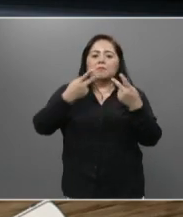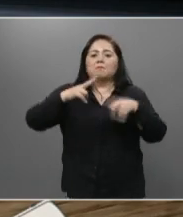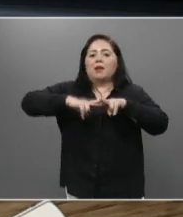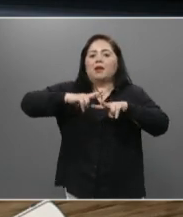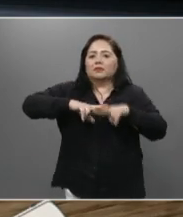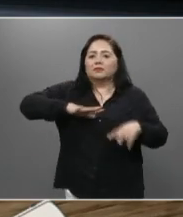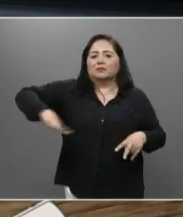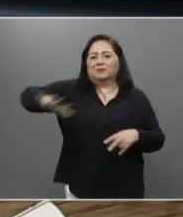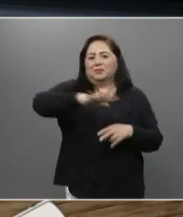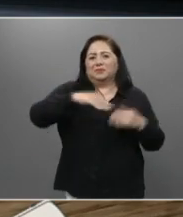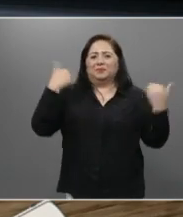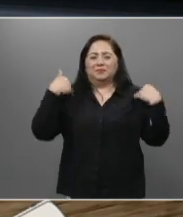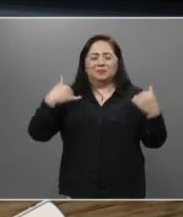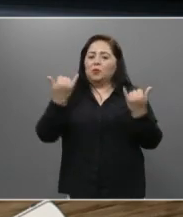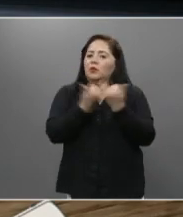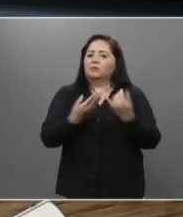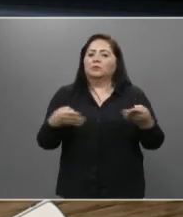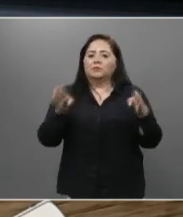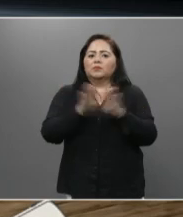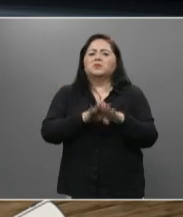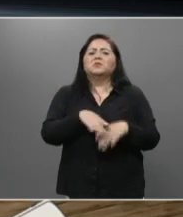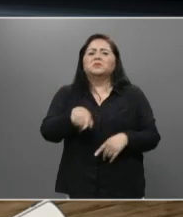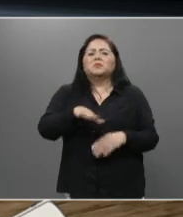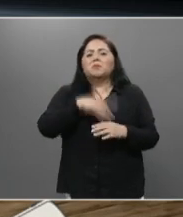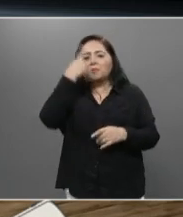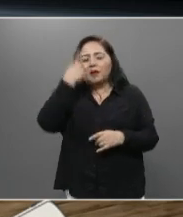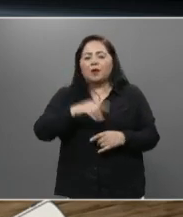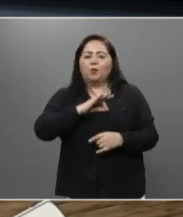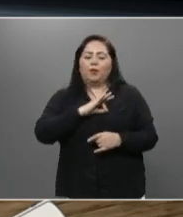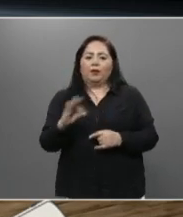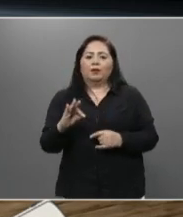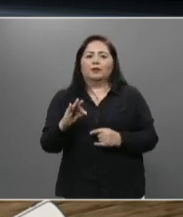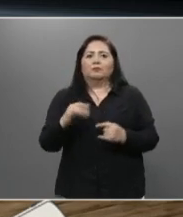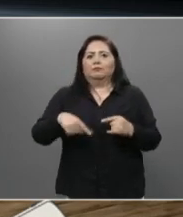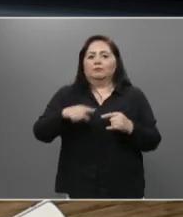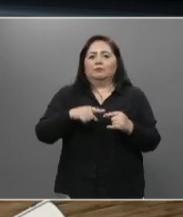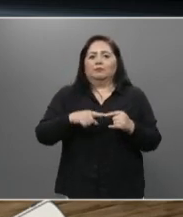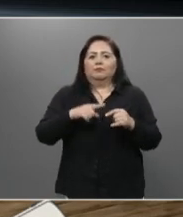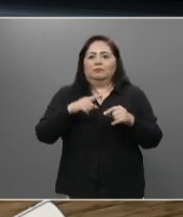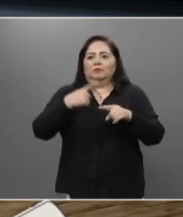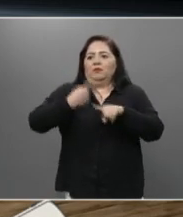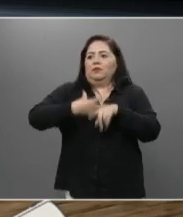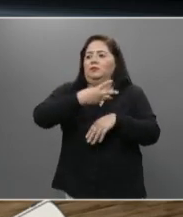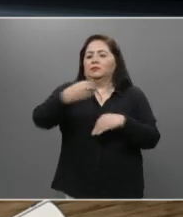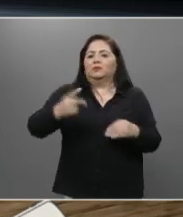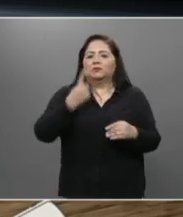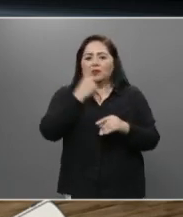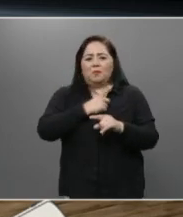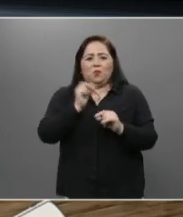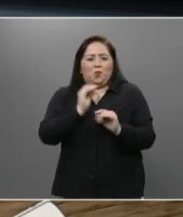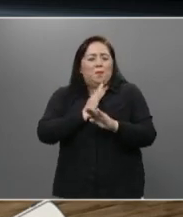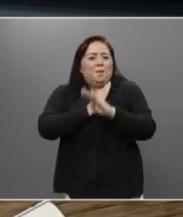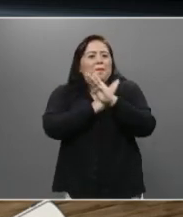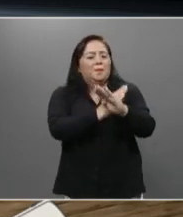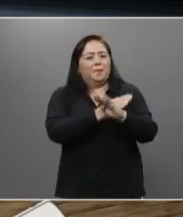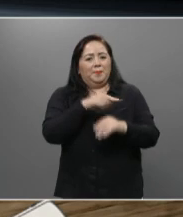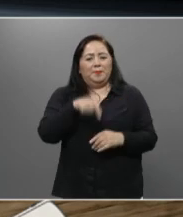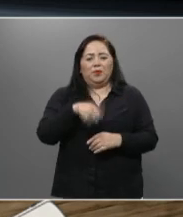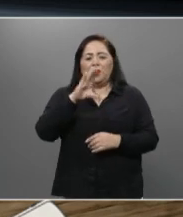plazas comerciales, precisamente para hacerle frente a la pandemia del COVID-19.